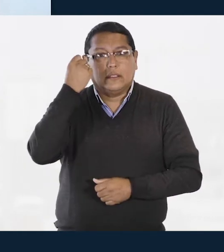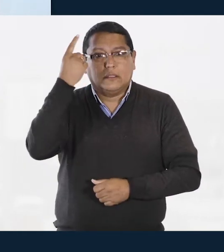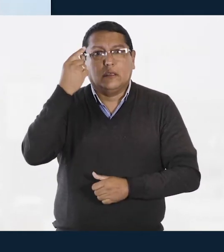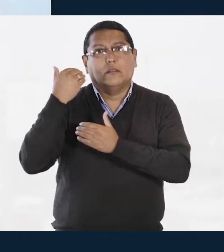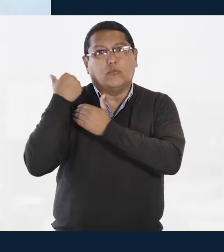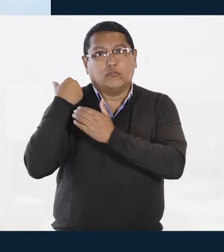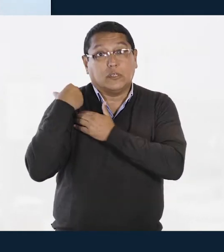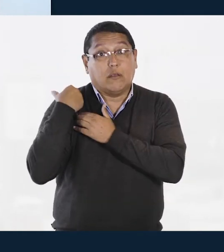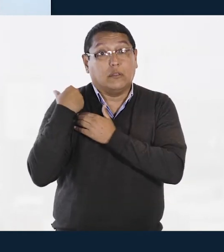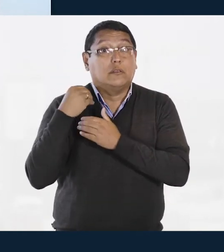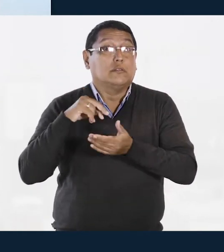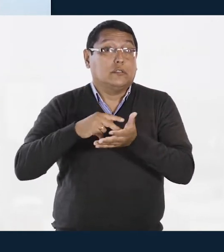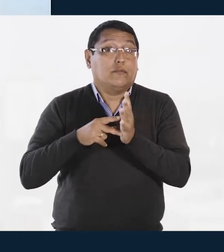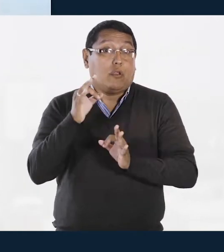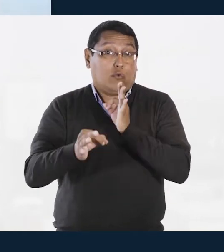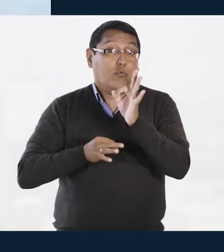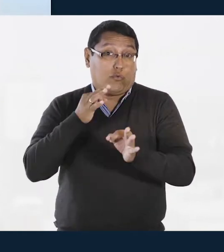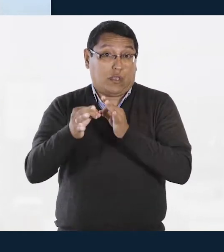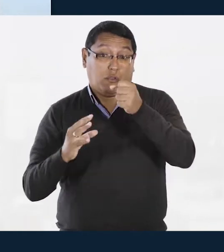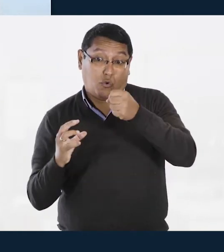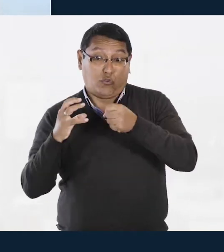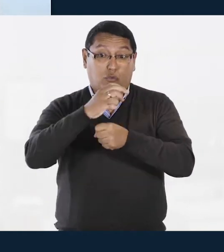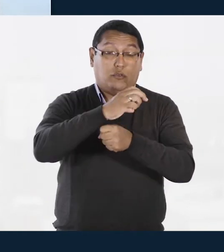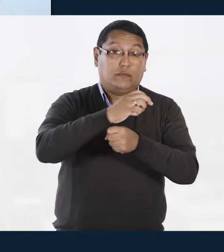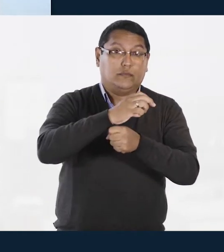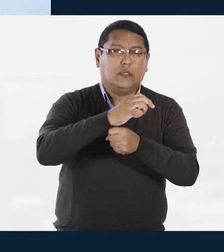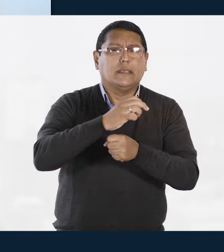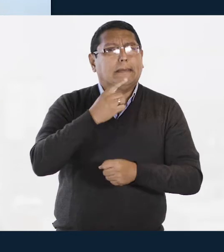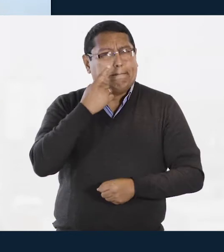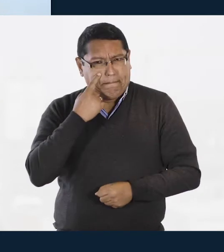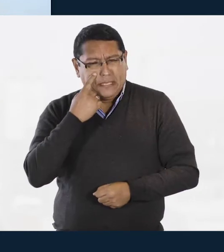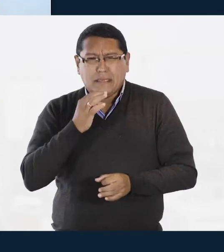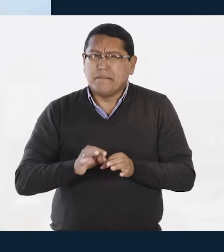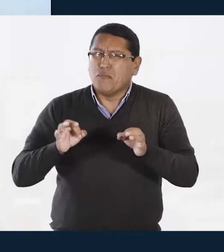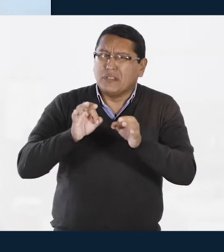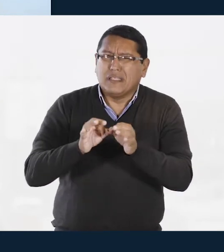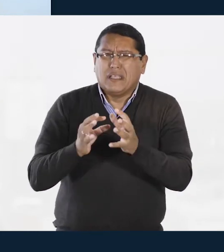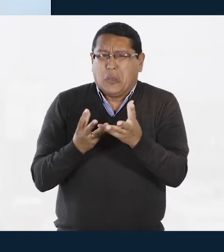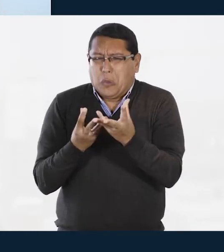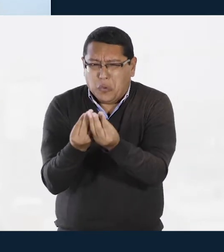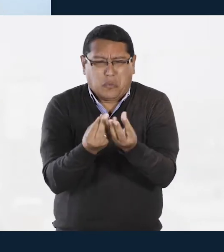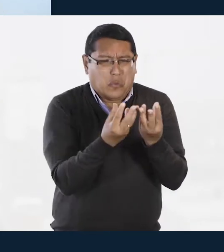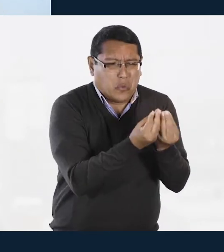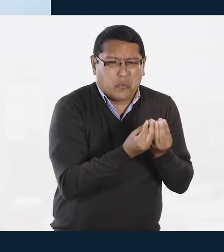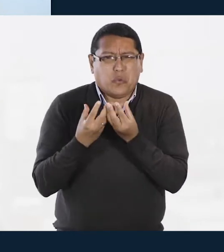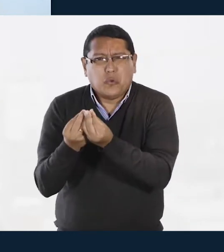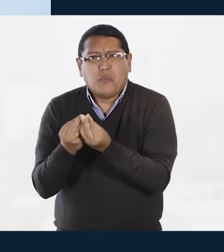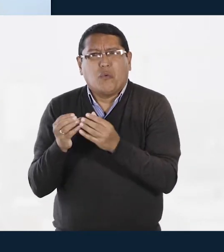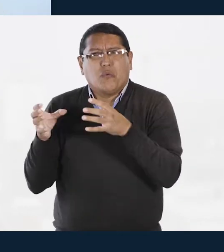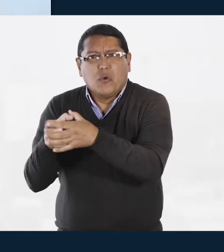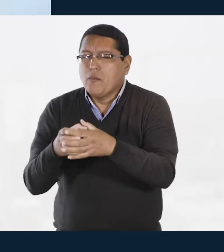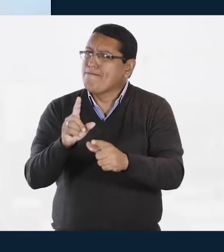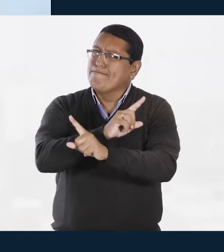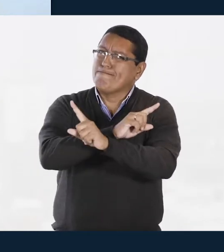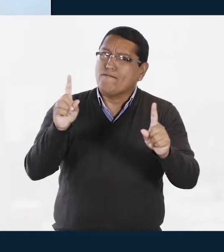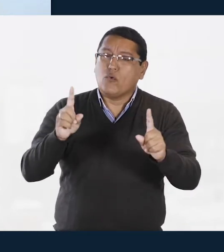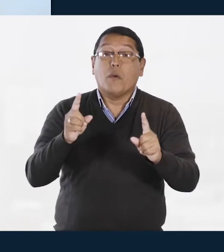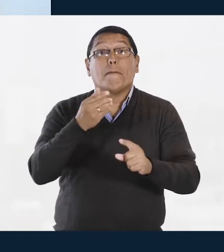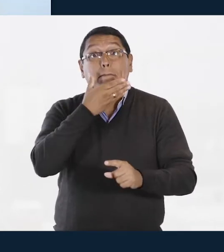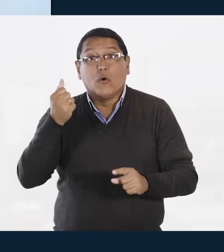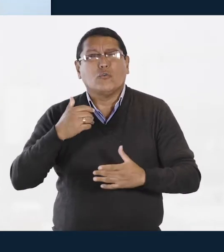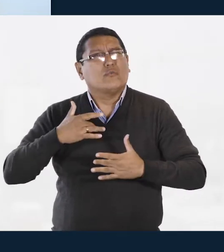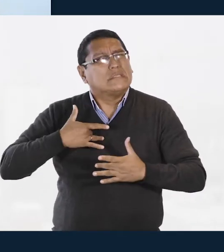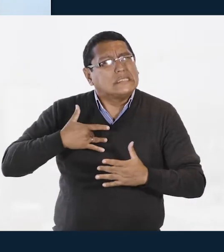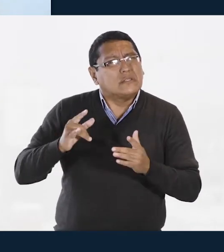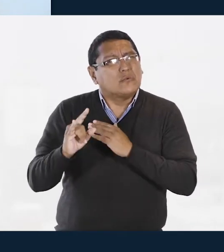manos está cuidarnos entre todos. Es por eso que pedimos que se eviten las aglomeraciones. Que nos aislemos cuando tenemos síntomas y que